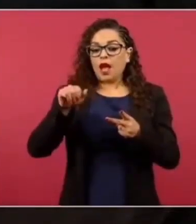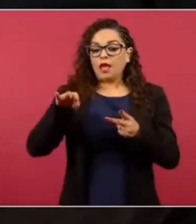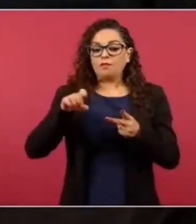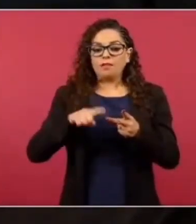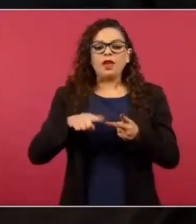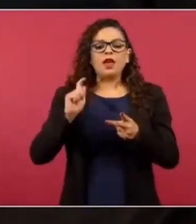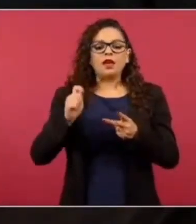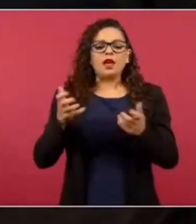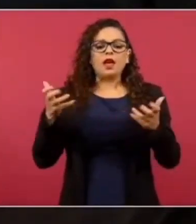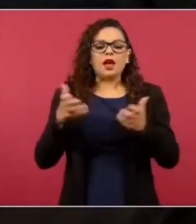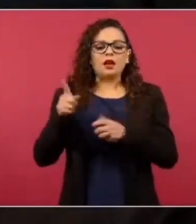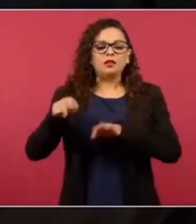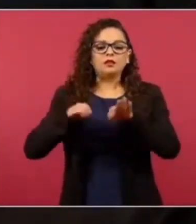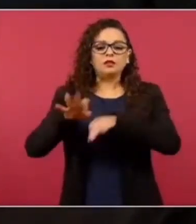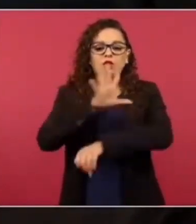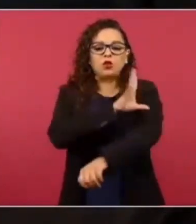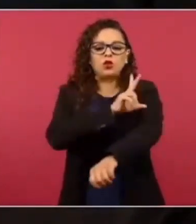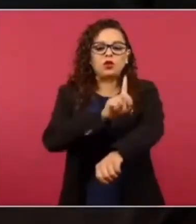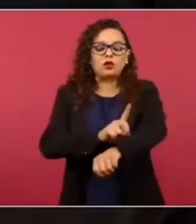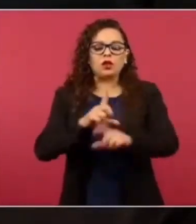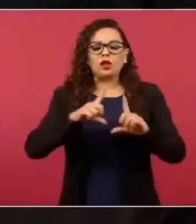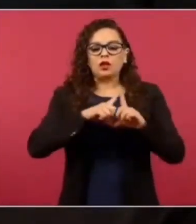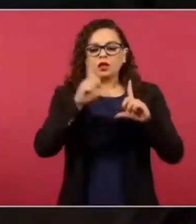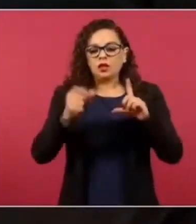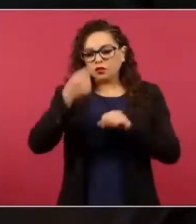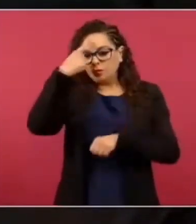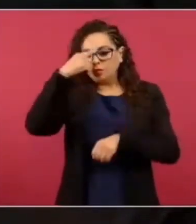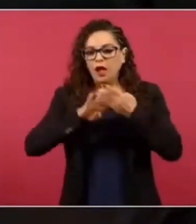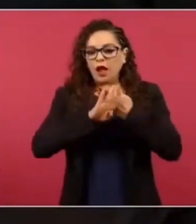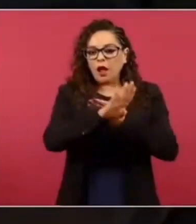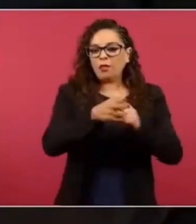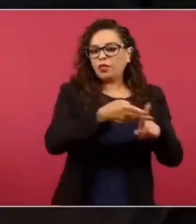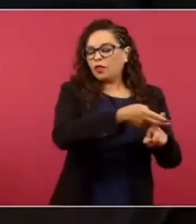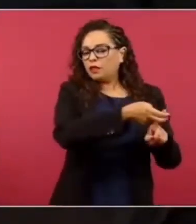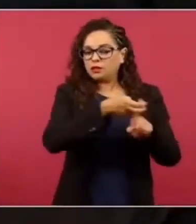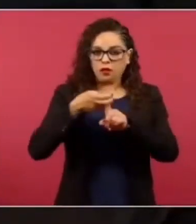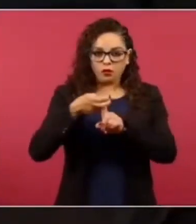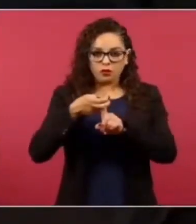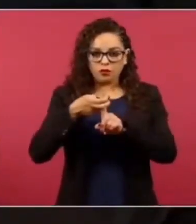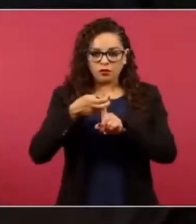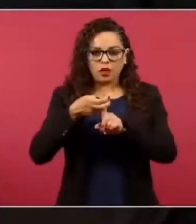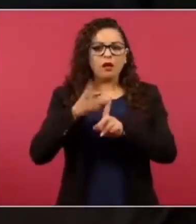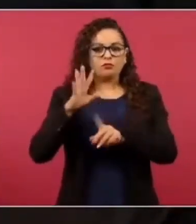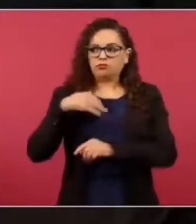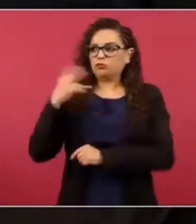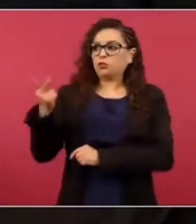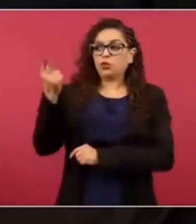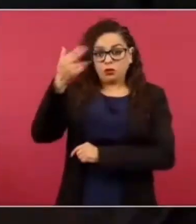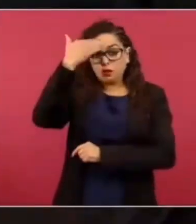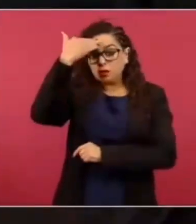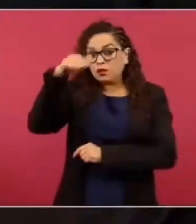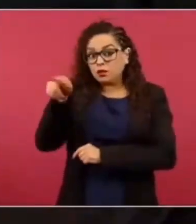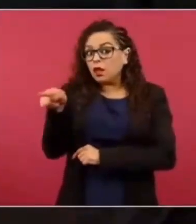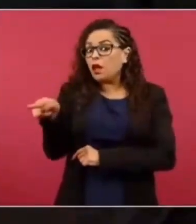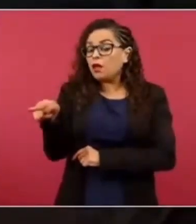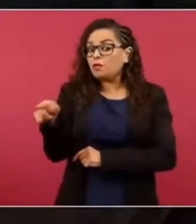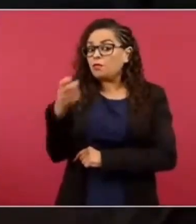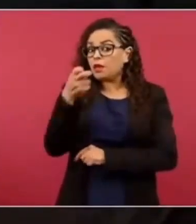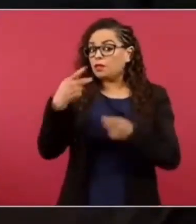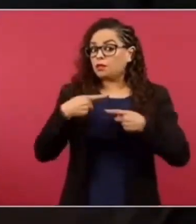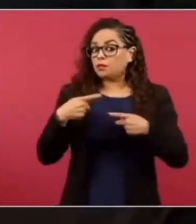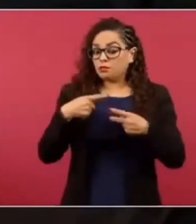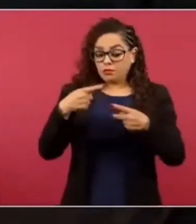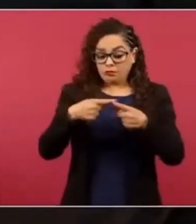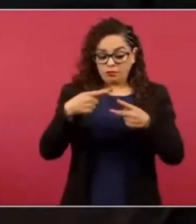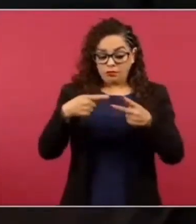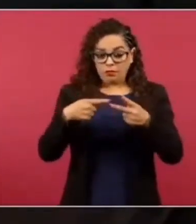labores en la Coordinación Nacional Antisecuestro. Es saber si, por ejemplo, se tiene conocimiento de estos personajes que en algún momento él da